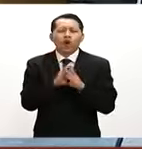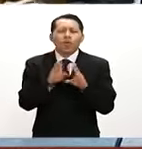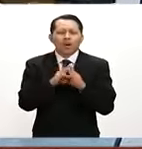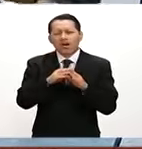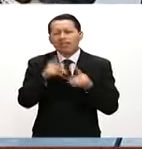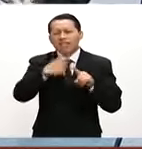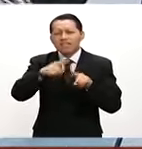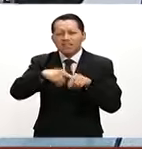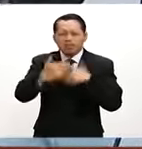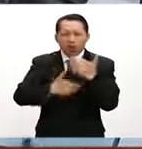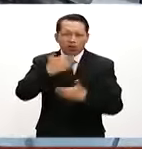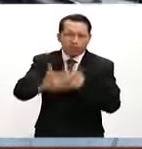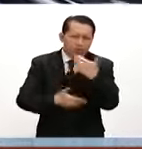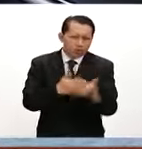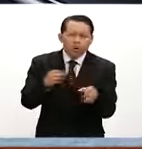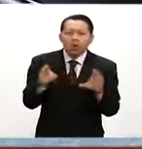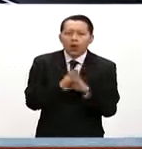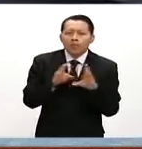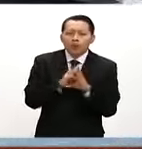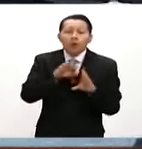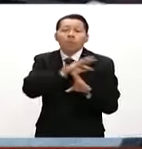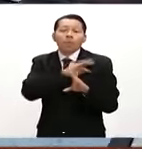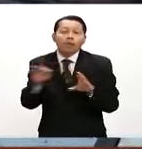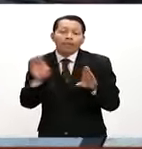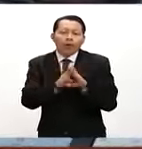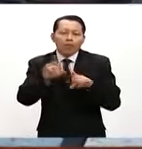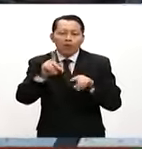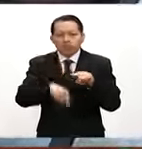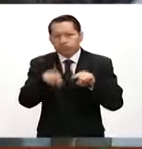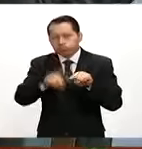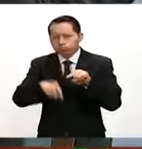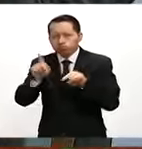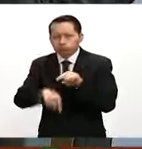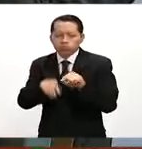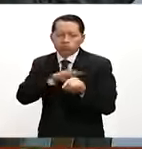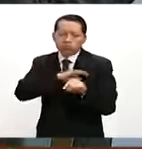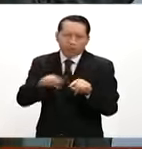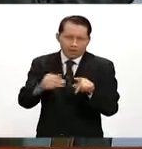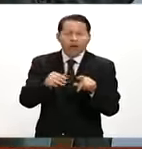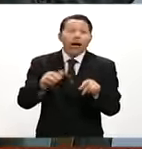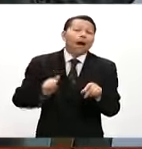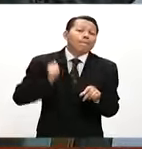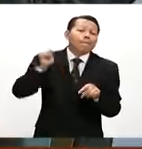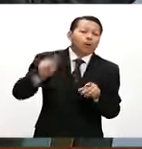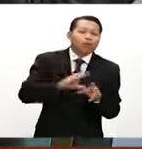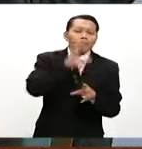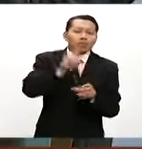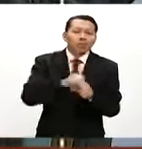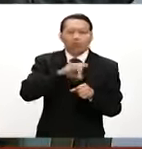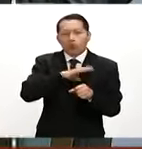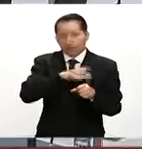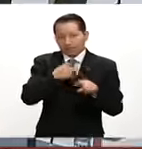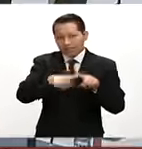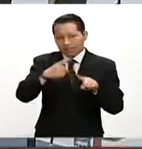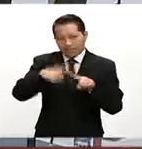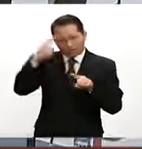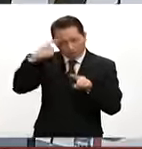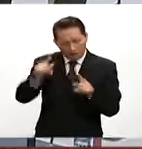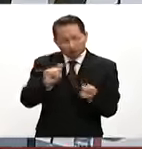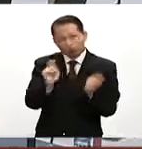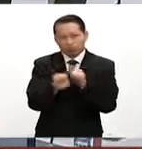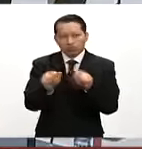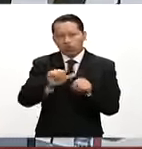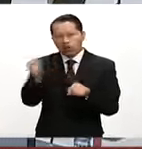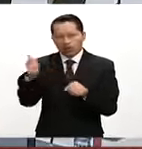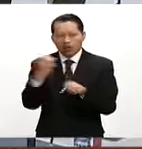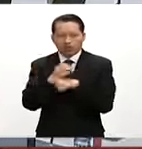procesos para no ser desintegradas, sino desarticuladas y con ello reciclar y reaprovechar cada una de las partes. Las armas son de